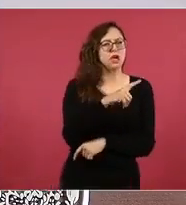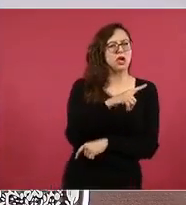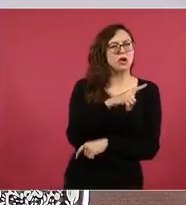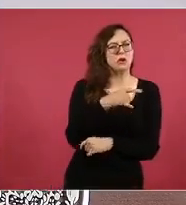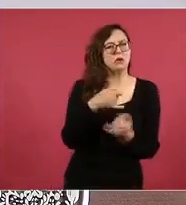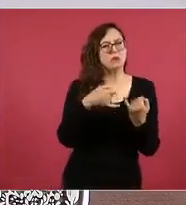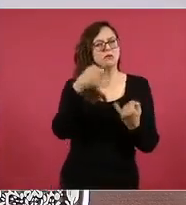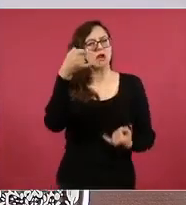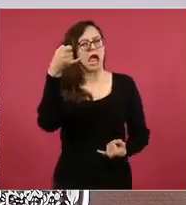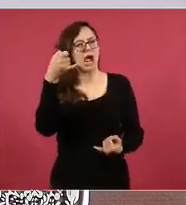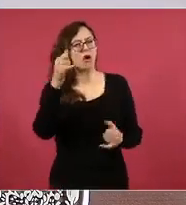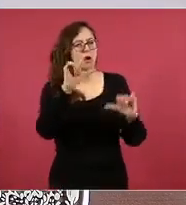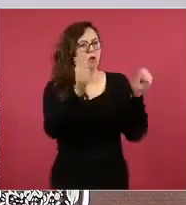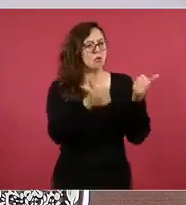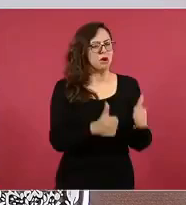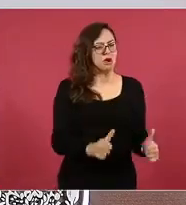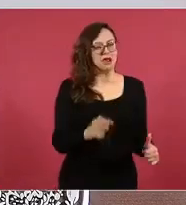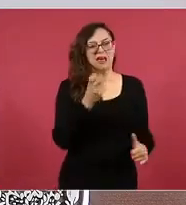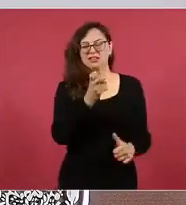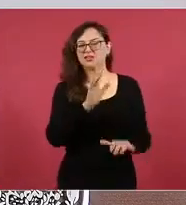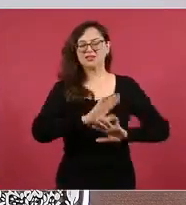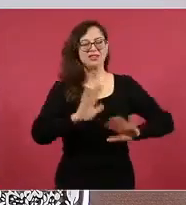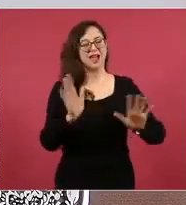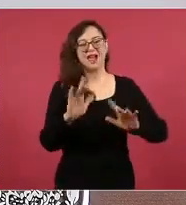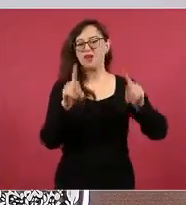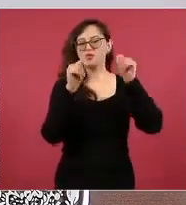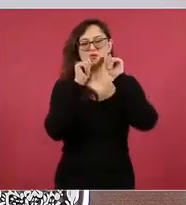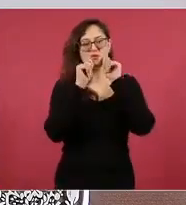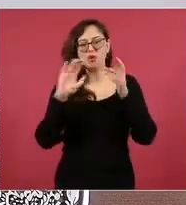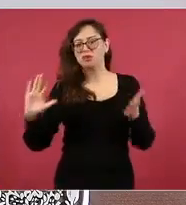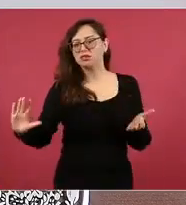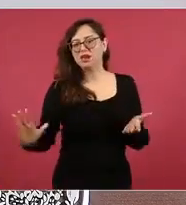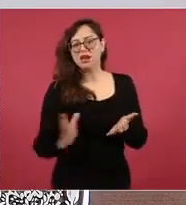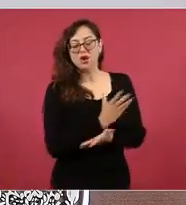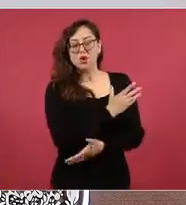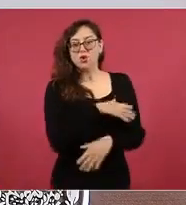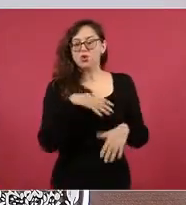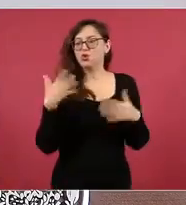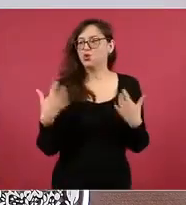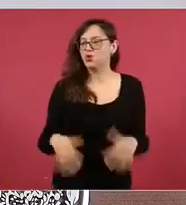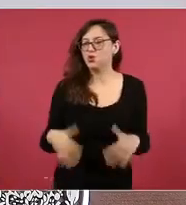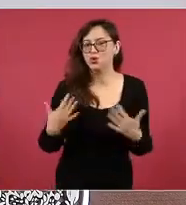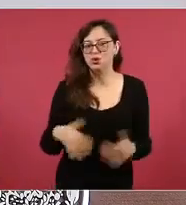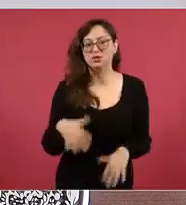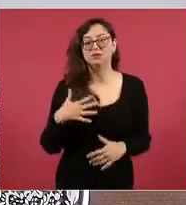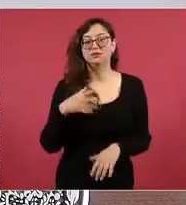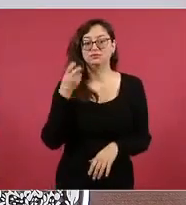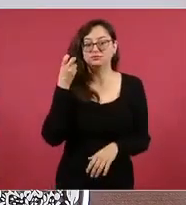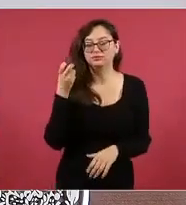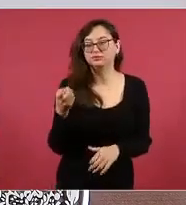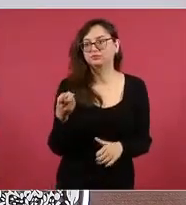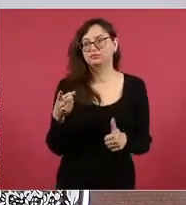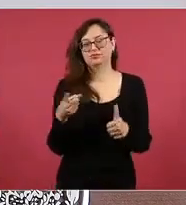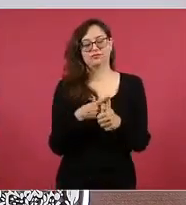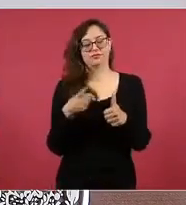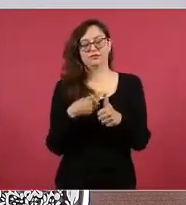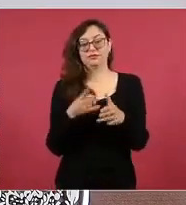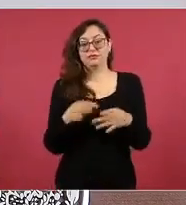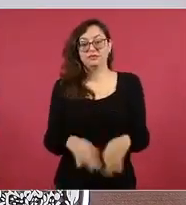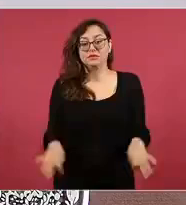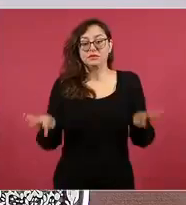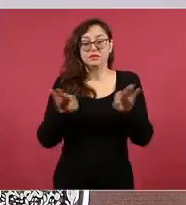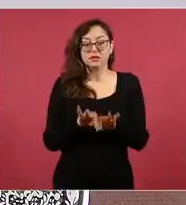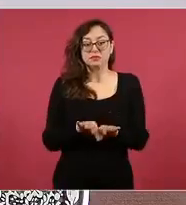Eso ya es secundario. Y si es Claudia u otra mujer, vamos a suponer un escenario distinto,